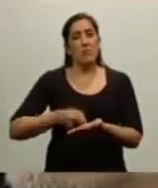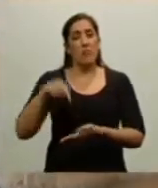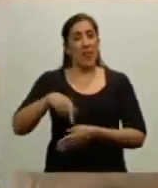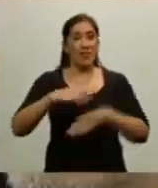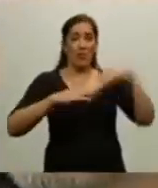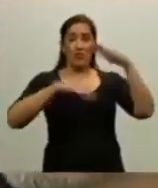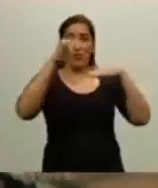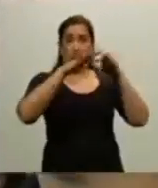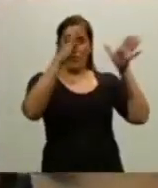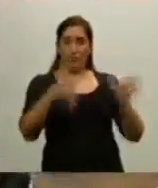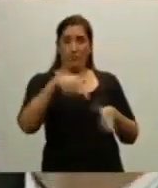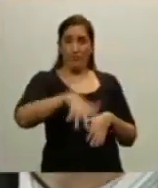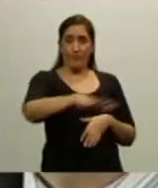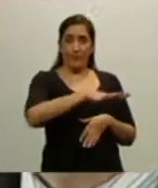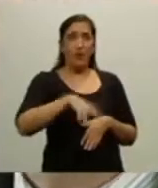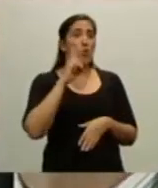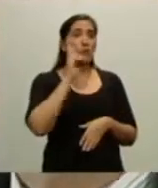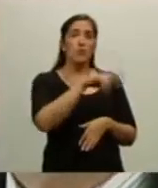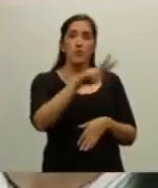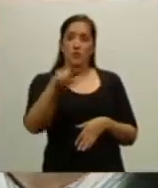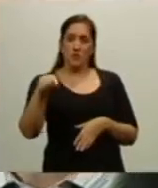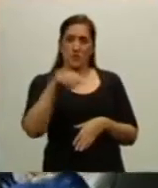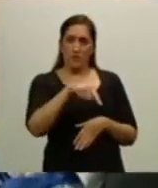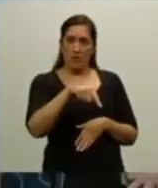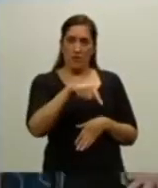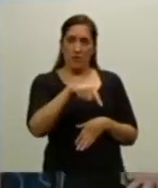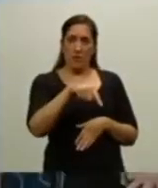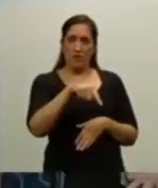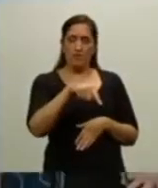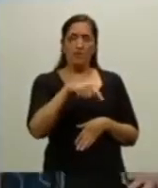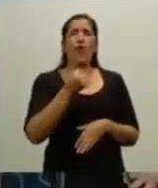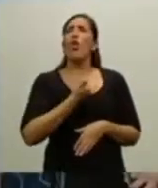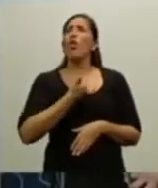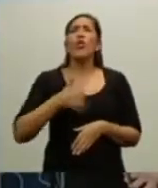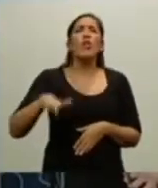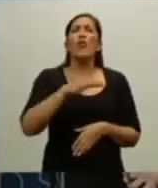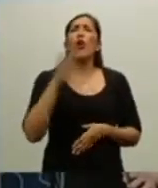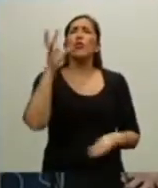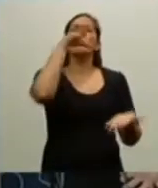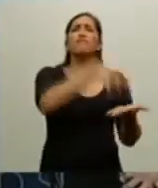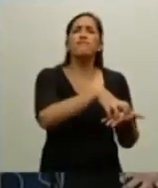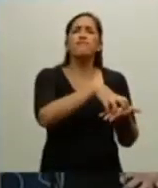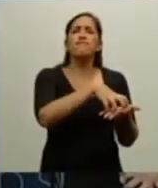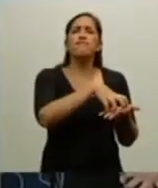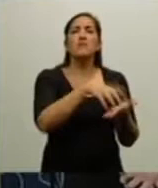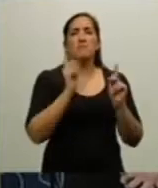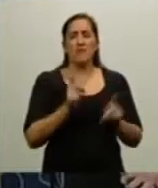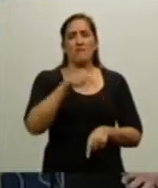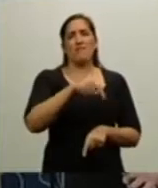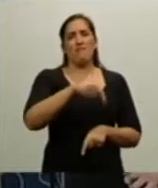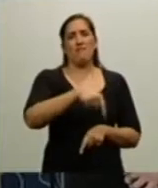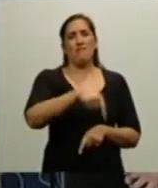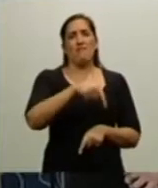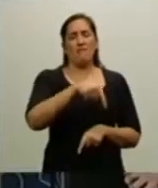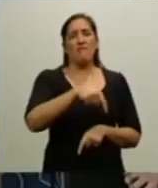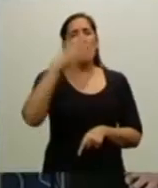construcción, que este museo tuviera lugar en este sitio